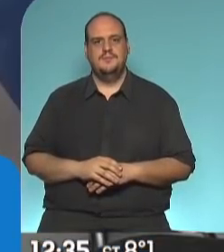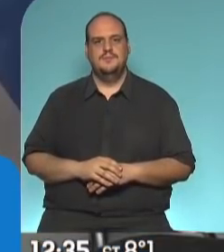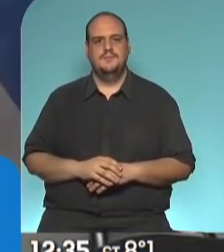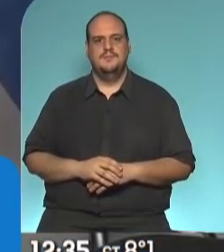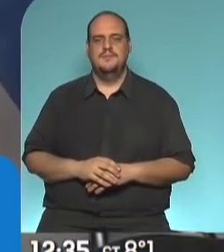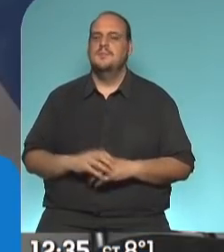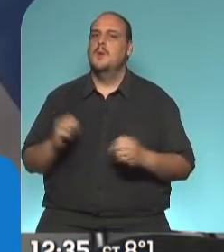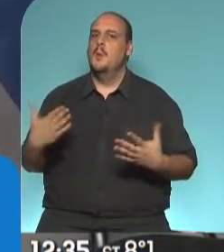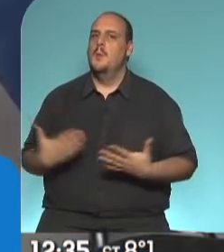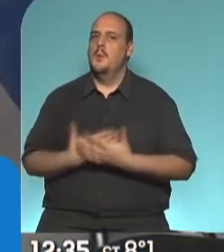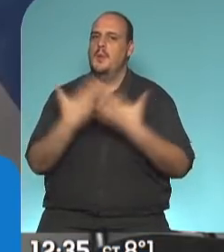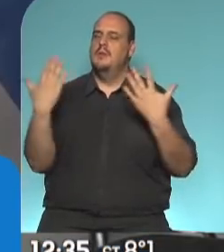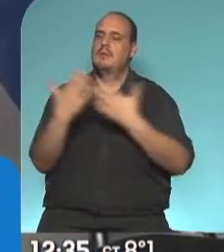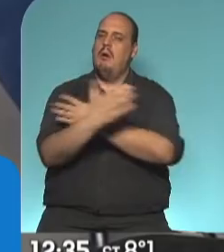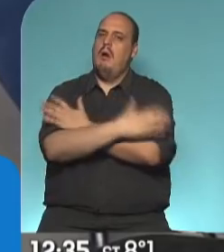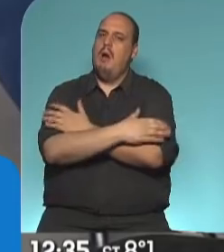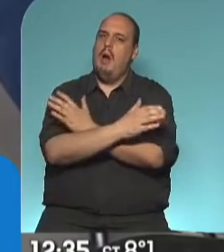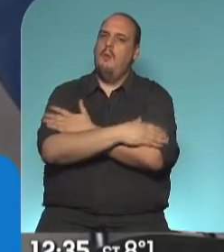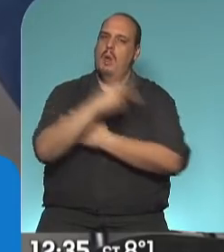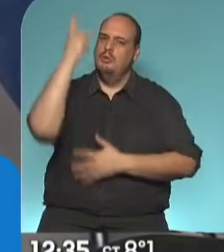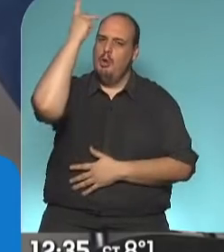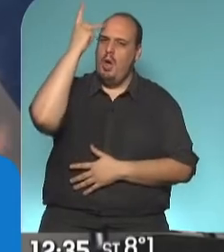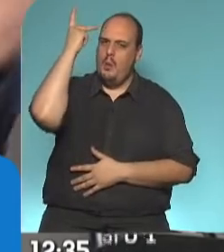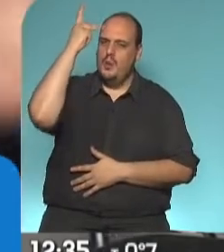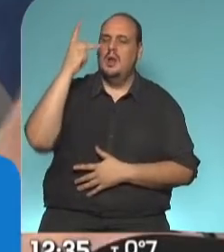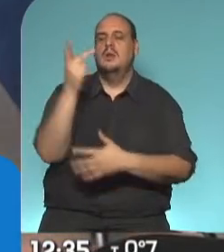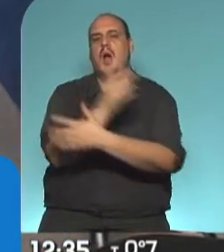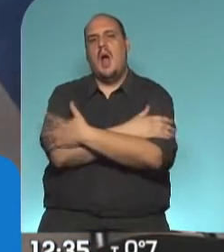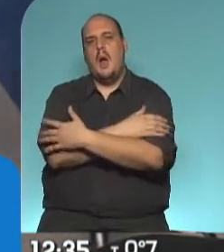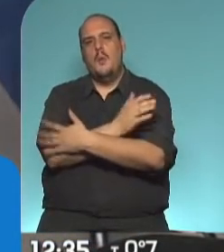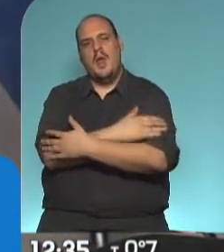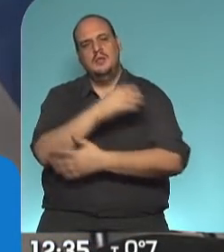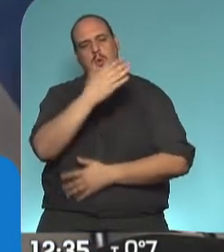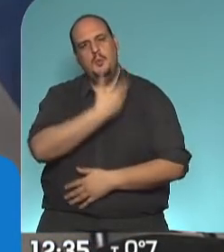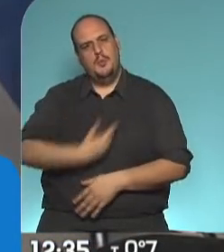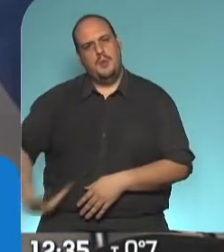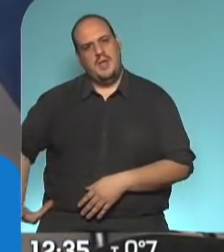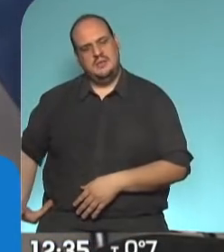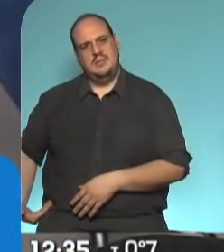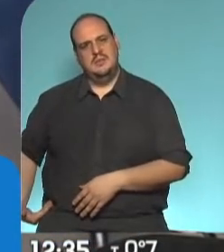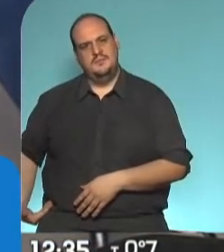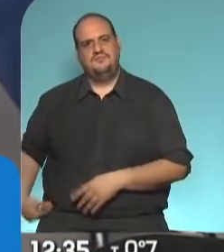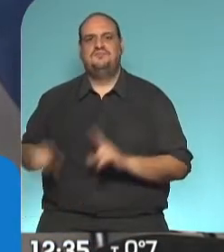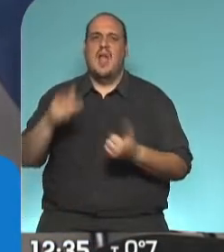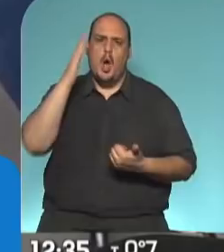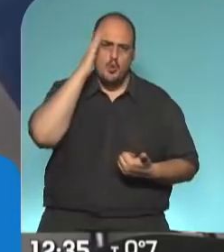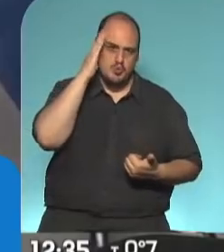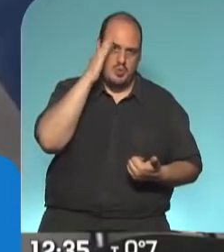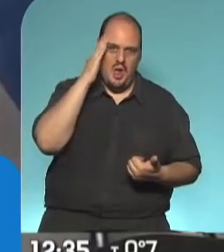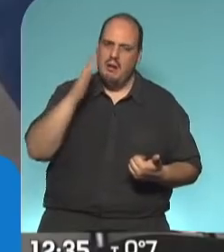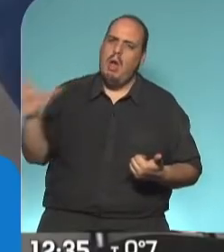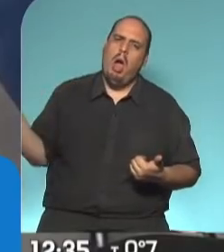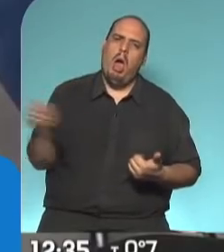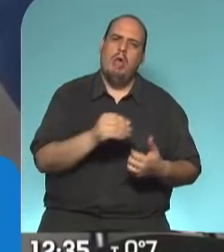Buen día, un abrazo a Gabriel, un abrazo al Presidente, a Guzmán, a todos los